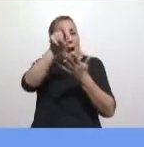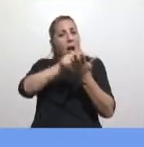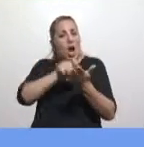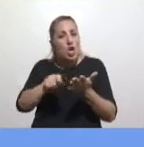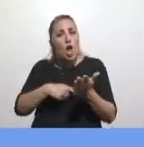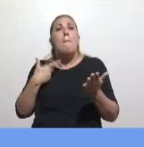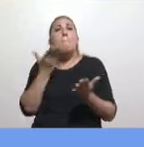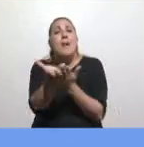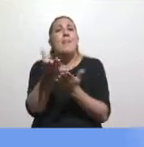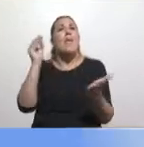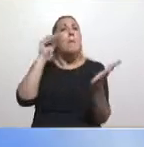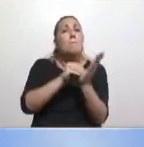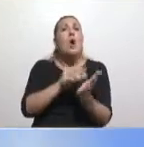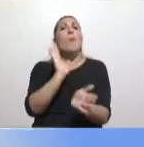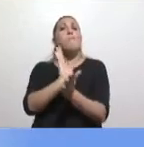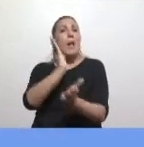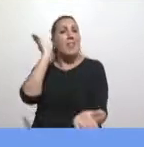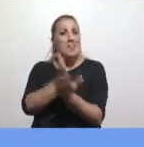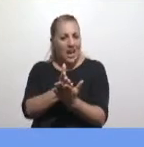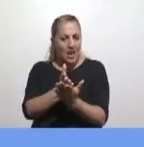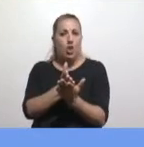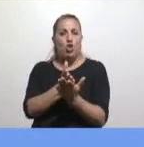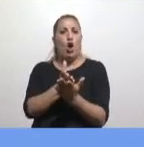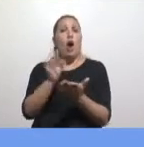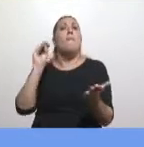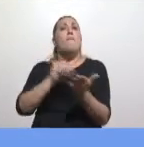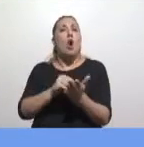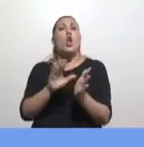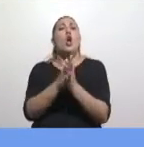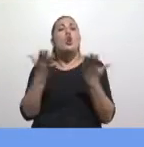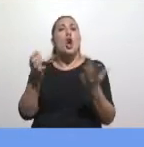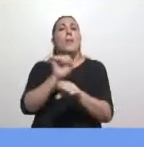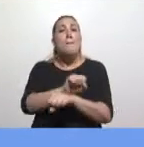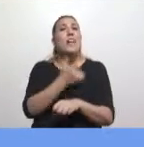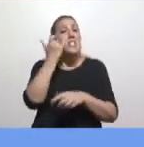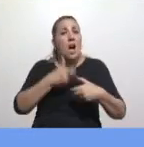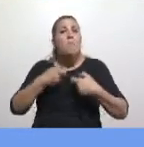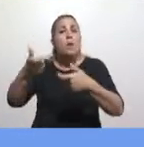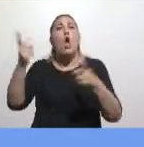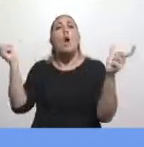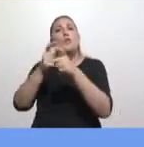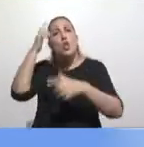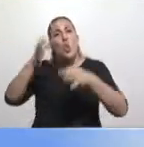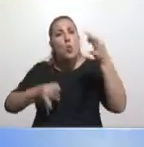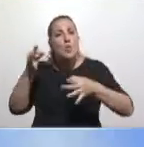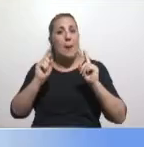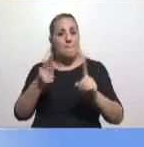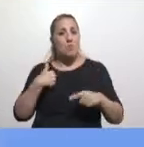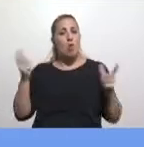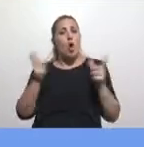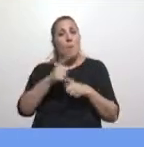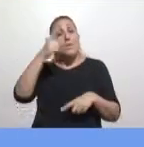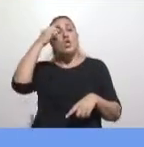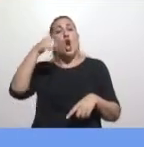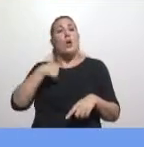a la incorporación de estos delitos ambientales al Código Penal, fue girado a la Comisión de Justicia de Asuntos Penales y a la Comisión que preside Ambiente y